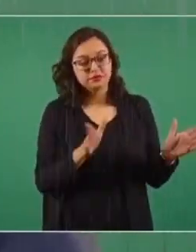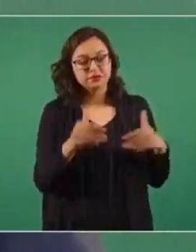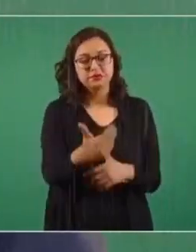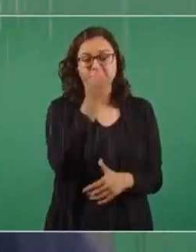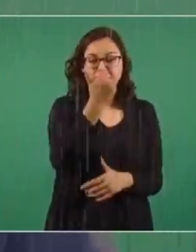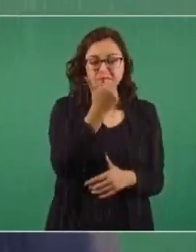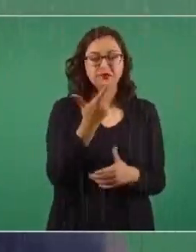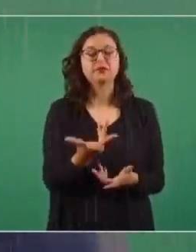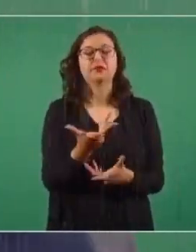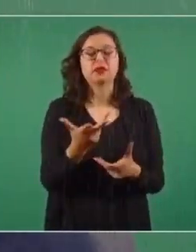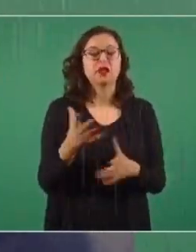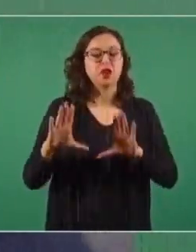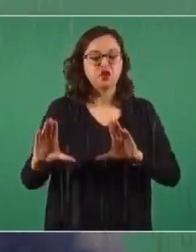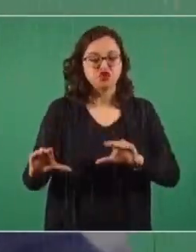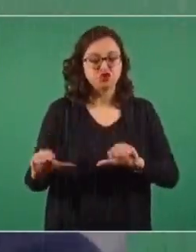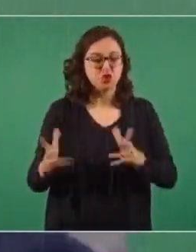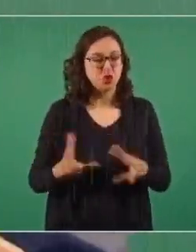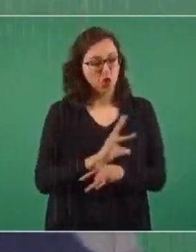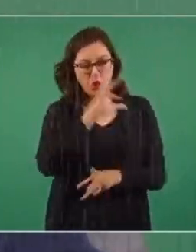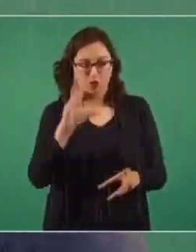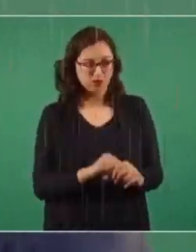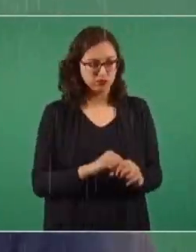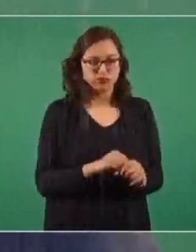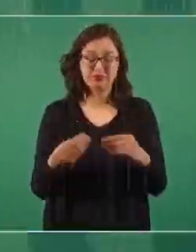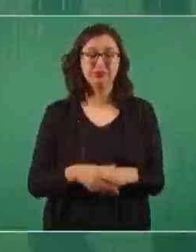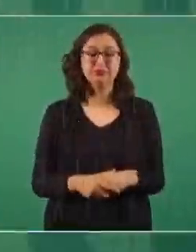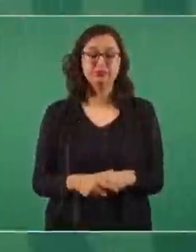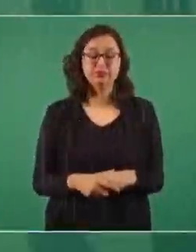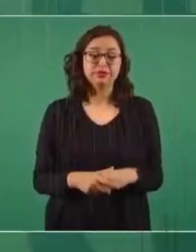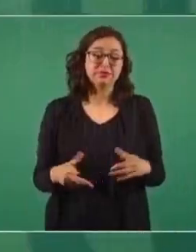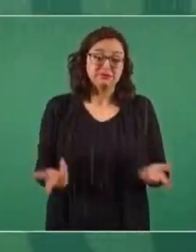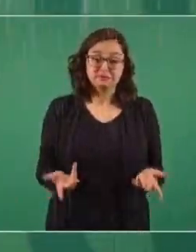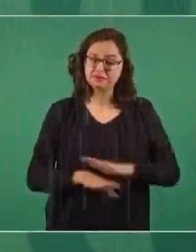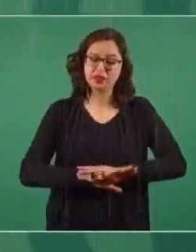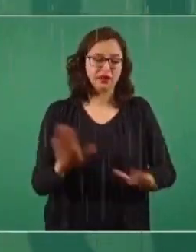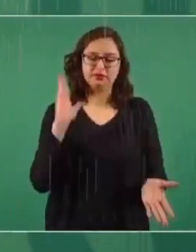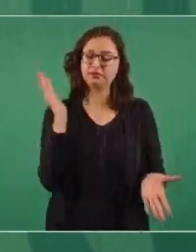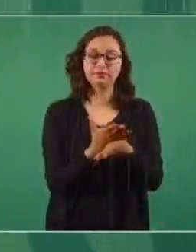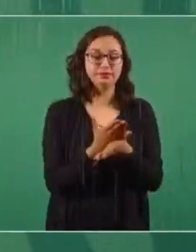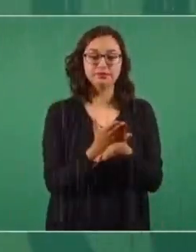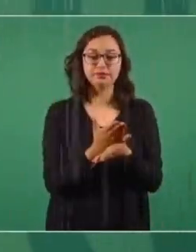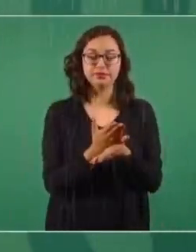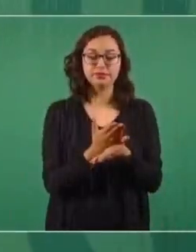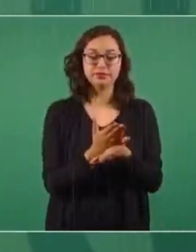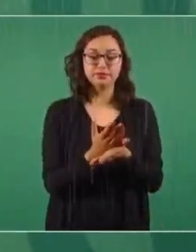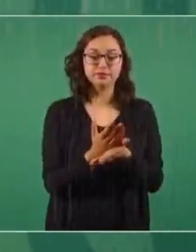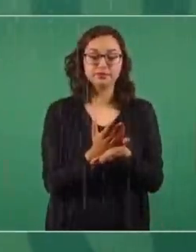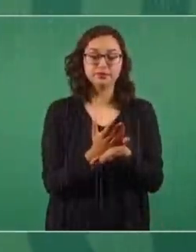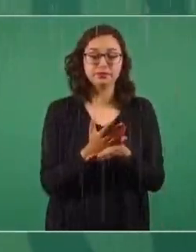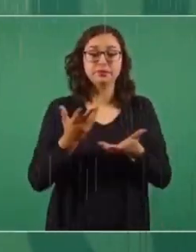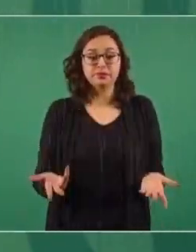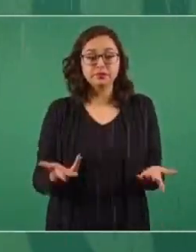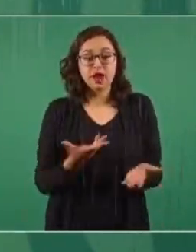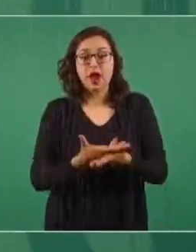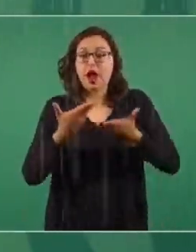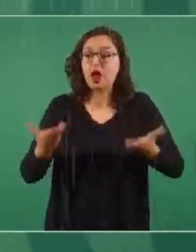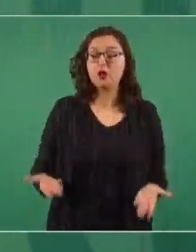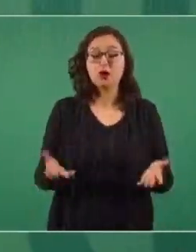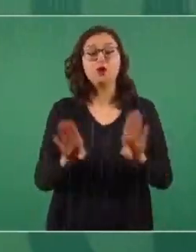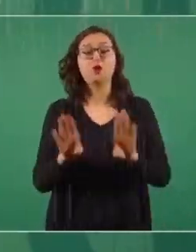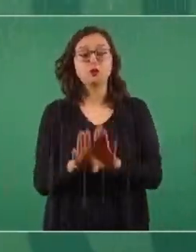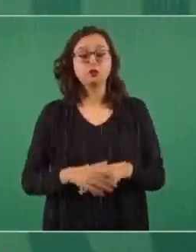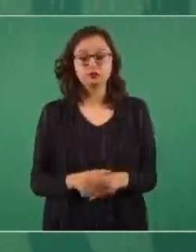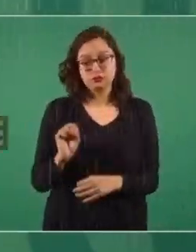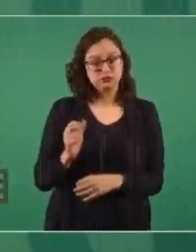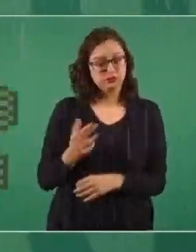despensas, colchonetas, todo lo que se requería. Entonces, ya se termina, entonces estos fondos los